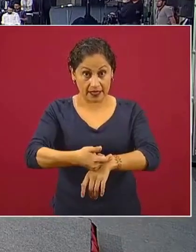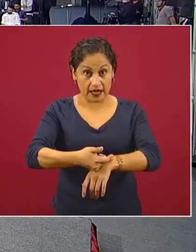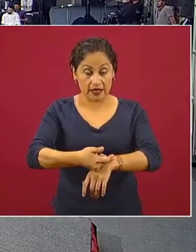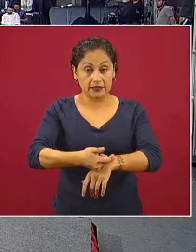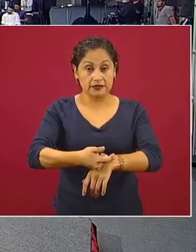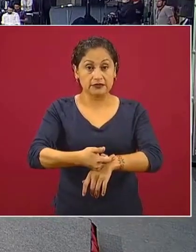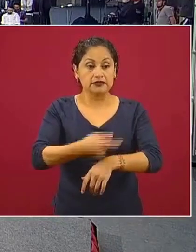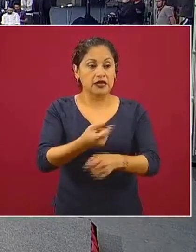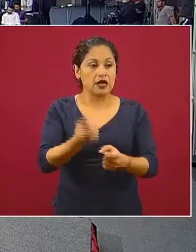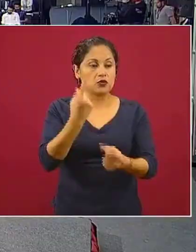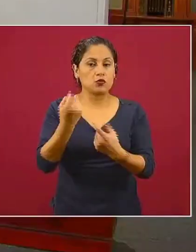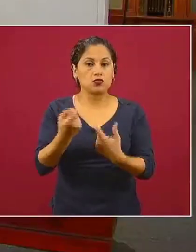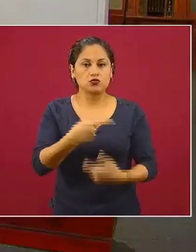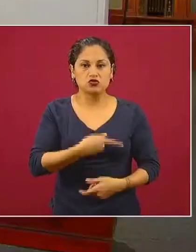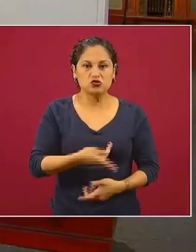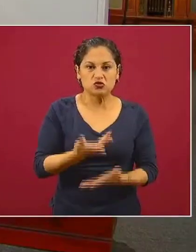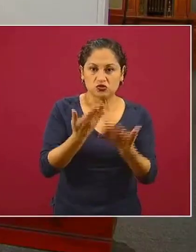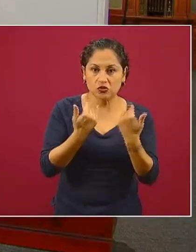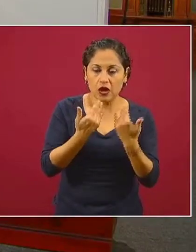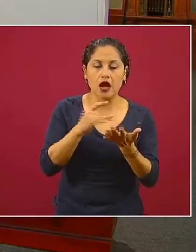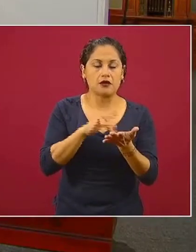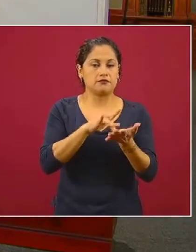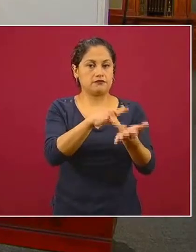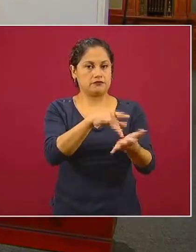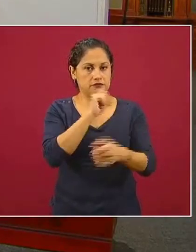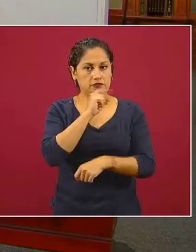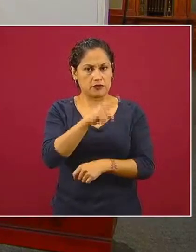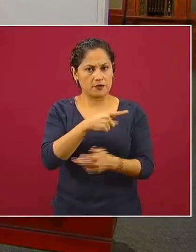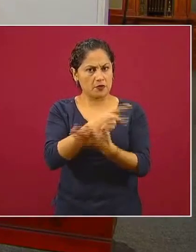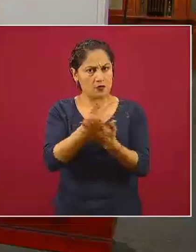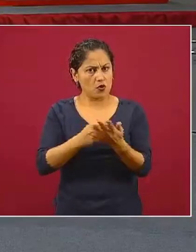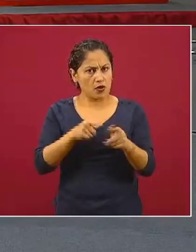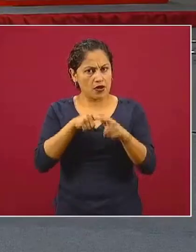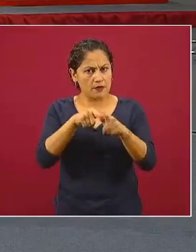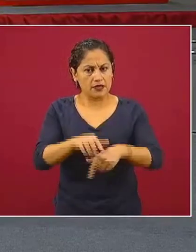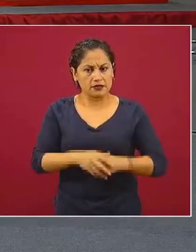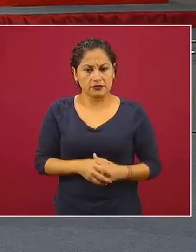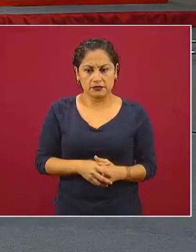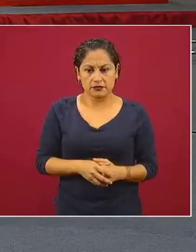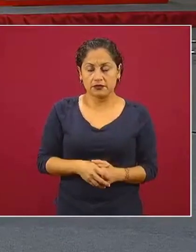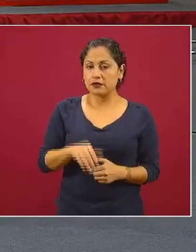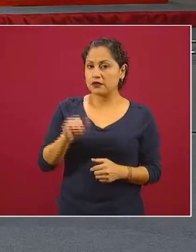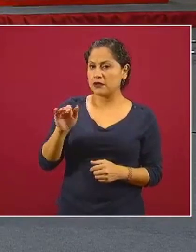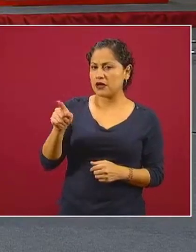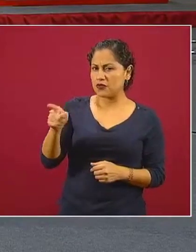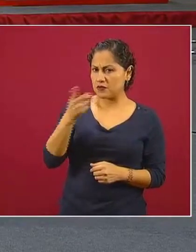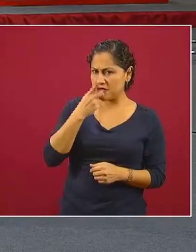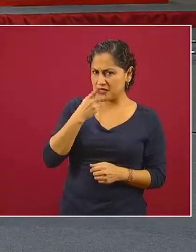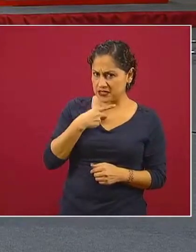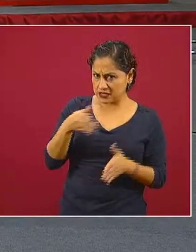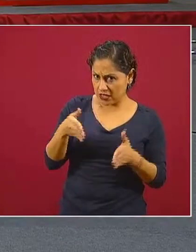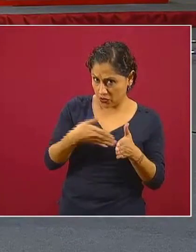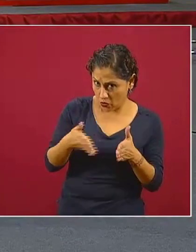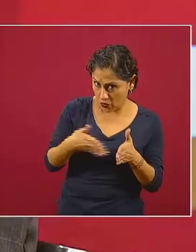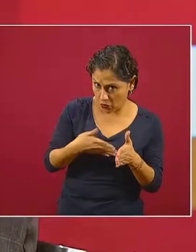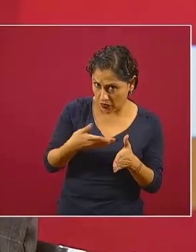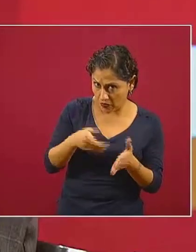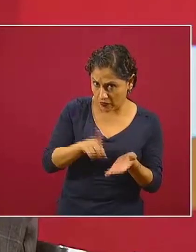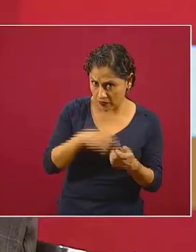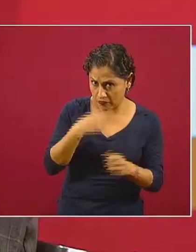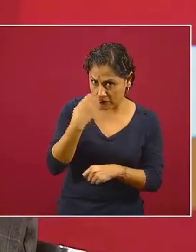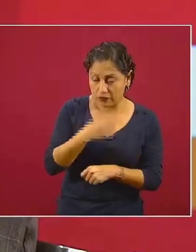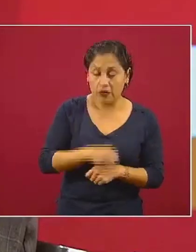menos tienen eso es lo que continuaría ¿Se habla de comida caliente? Sí en la